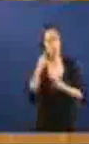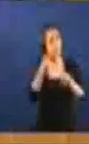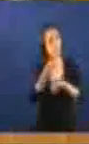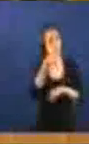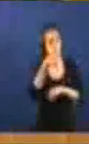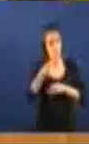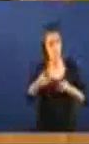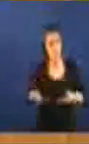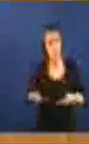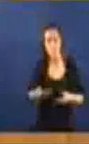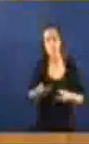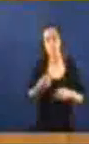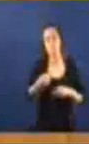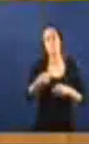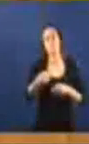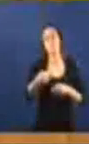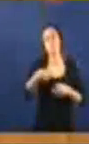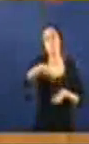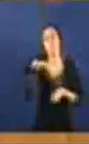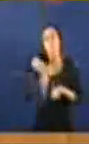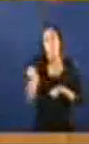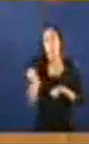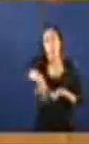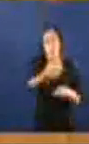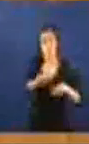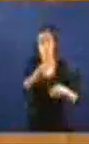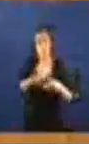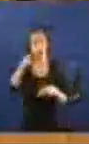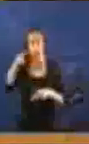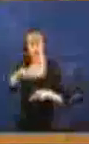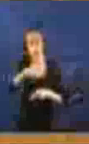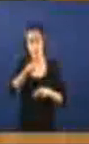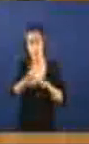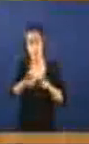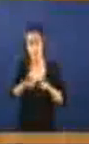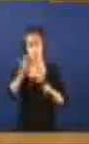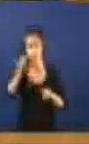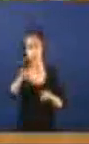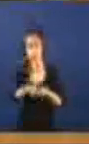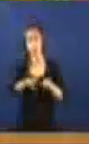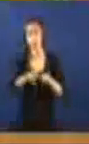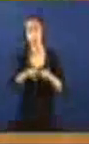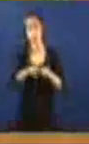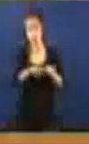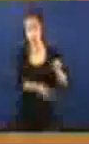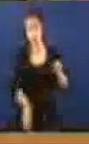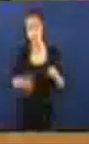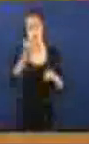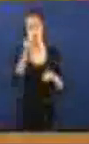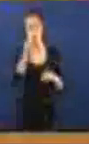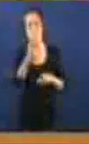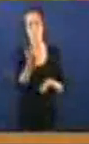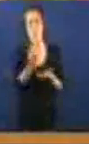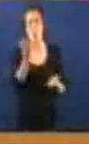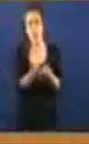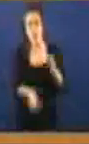Pasa por diante Dun mesón Nuna taberna De onde sai Un recendo maravilloso A año O a carneiro asado